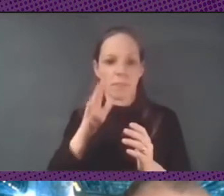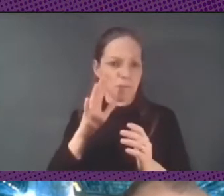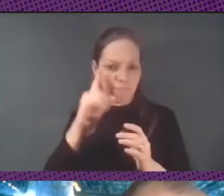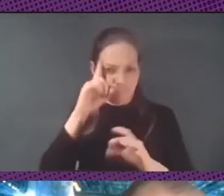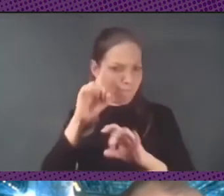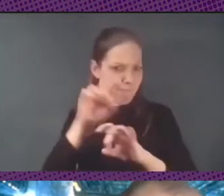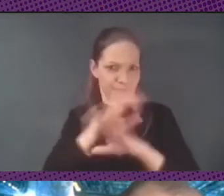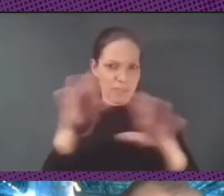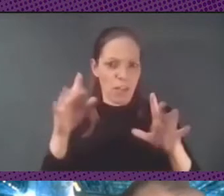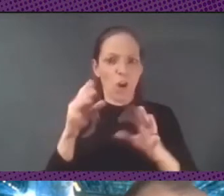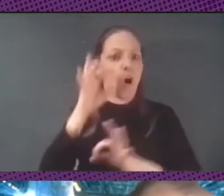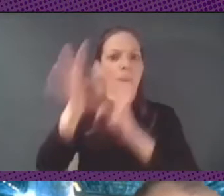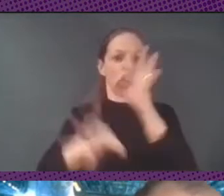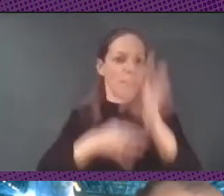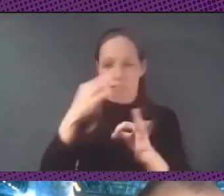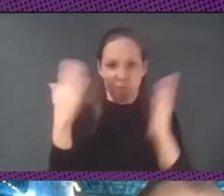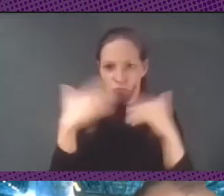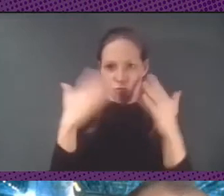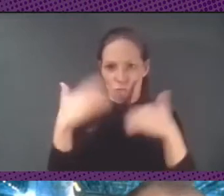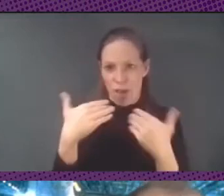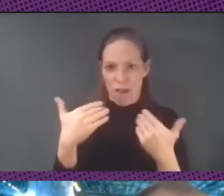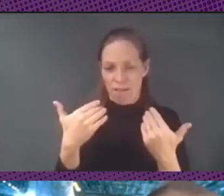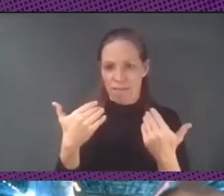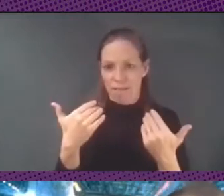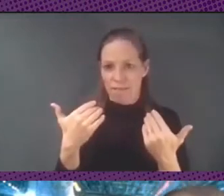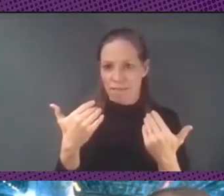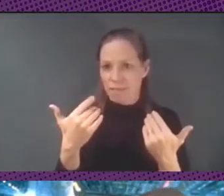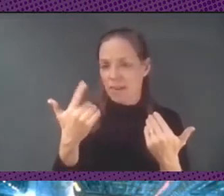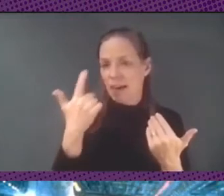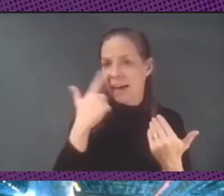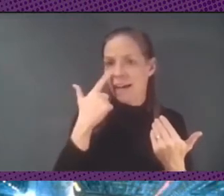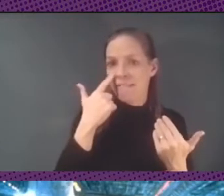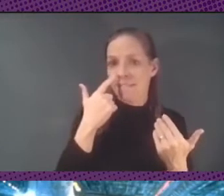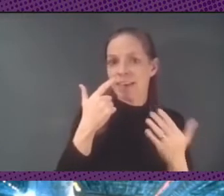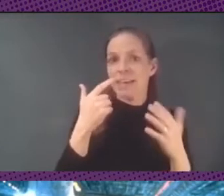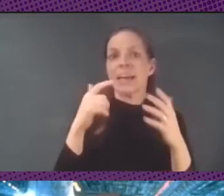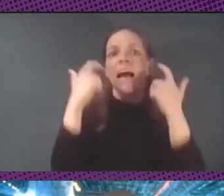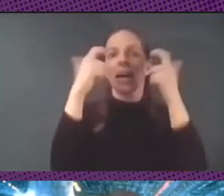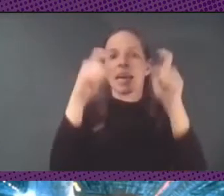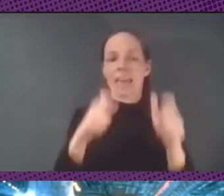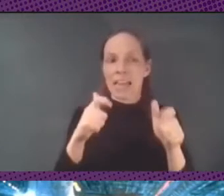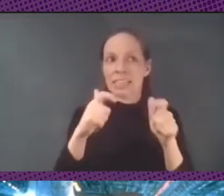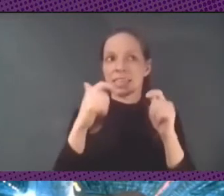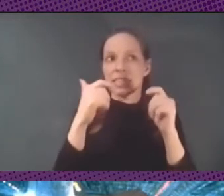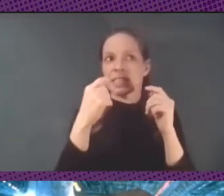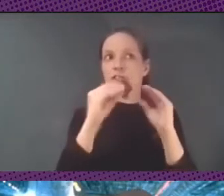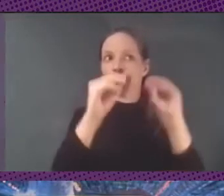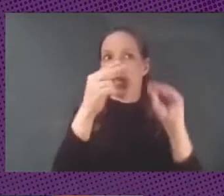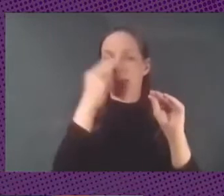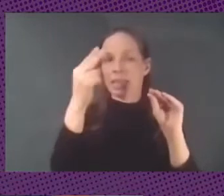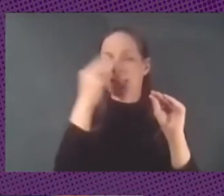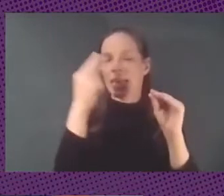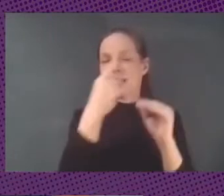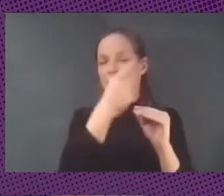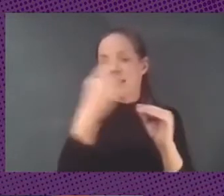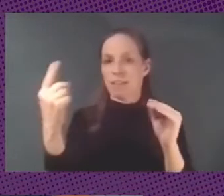en lo que corresponde a la manera en que se juntan los intereses de distintas clases y con estas clases me refiero en el caso